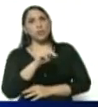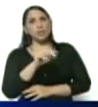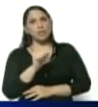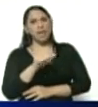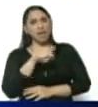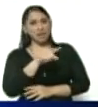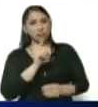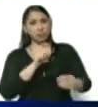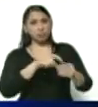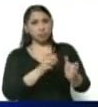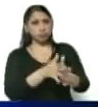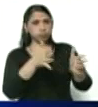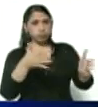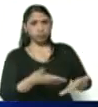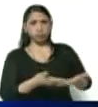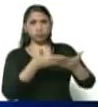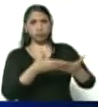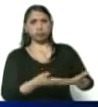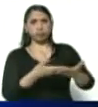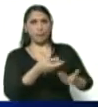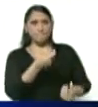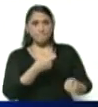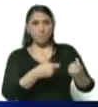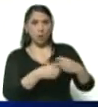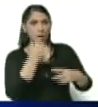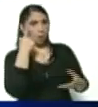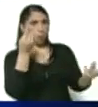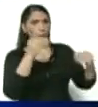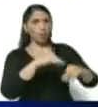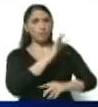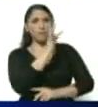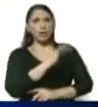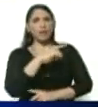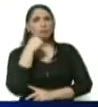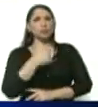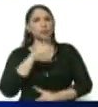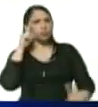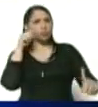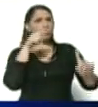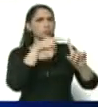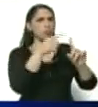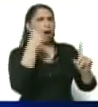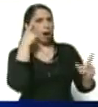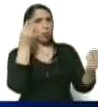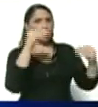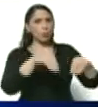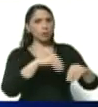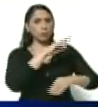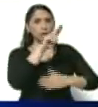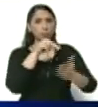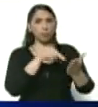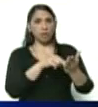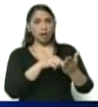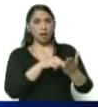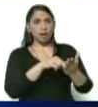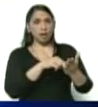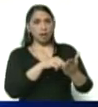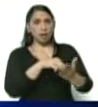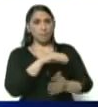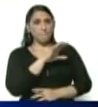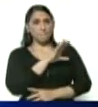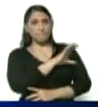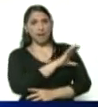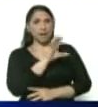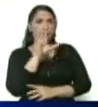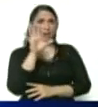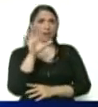un gran lote que se negoció con la Federación Rusa en el marco de la cooperación binacional con ese país. Desde